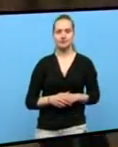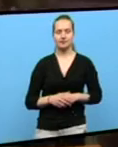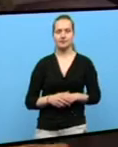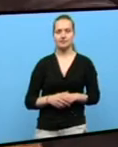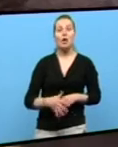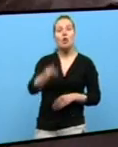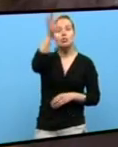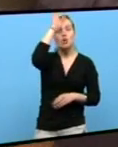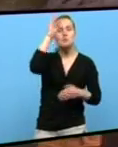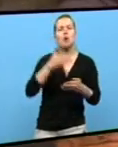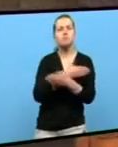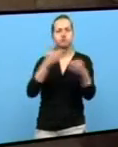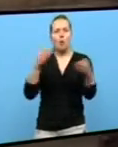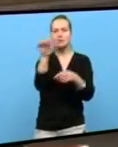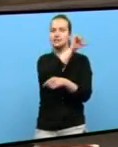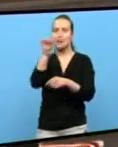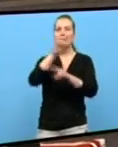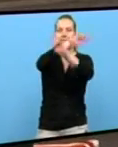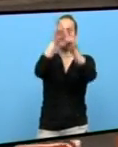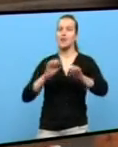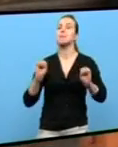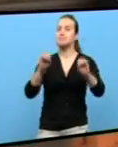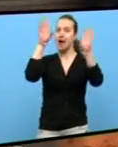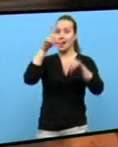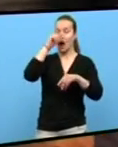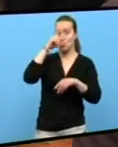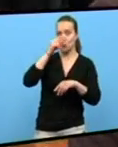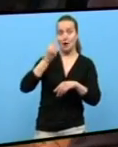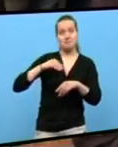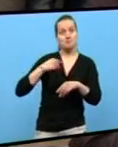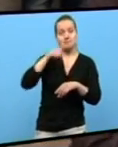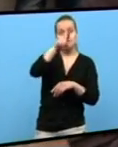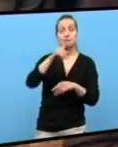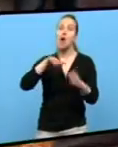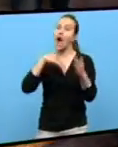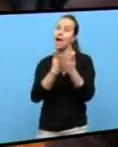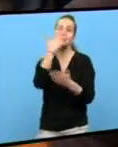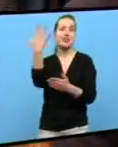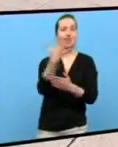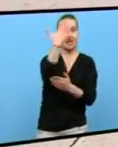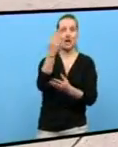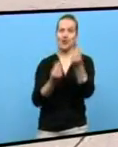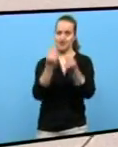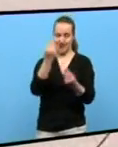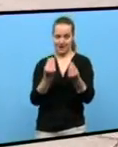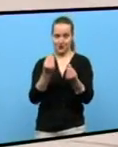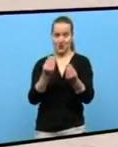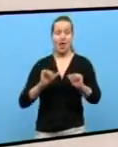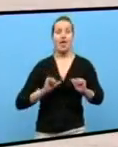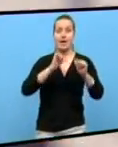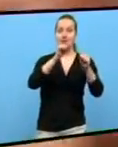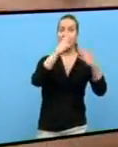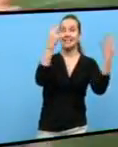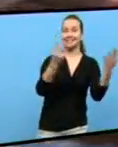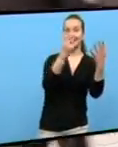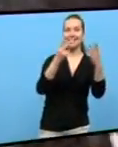Este domingo inaugurase a Semana Internacional de Macha de Lugo, Lugo Máxico, que se celebrará ata o 5 de maio na cidade amurallada O arranque será a